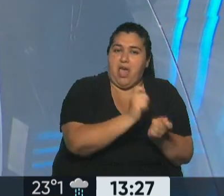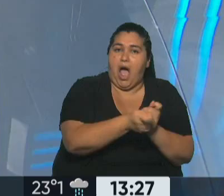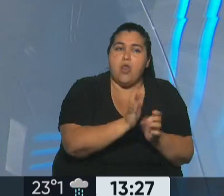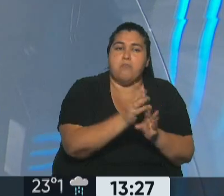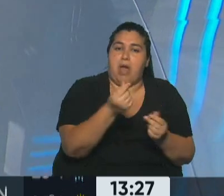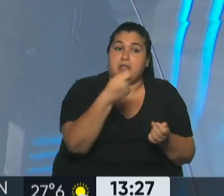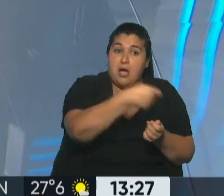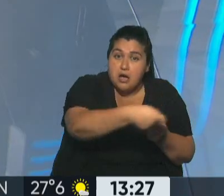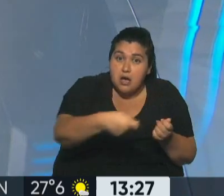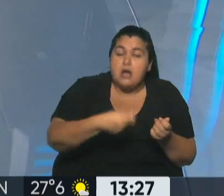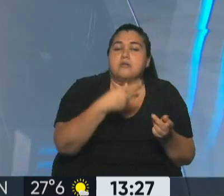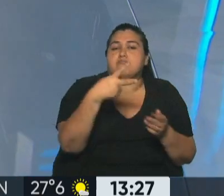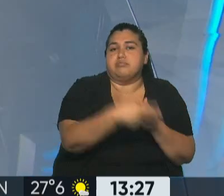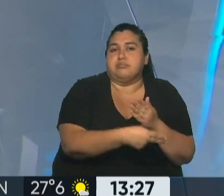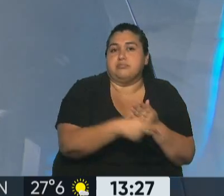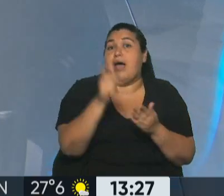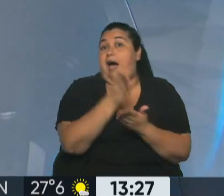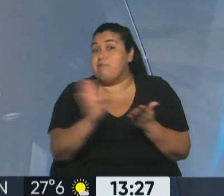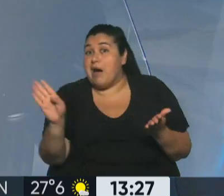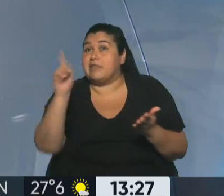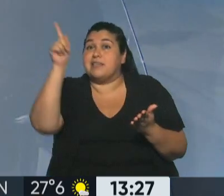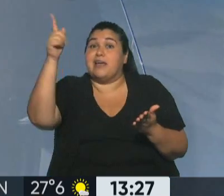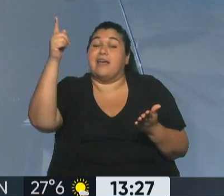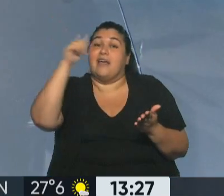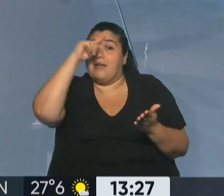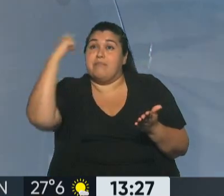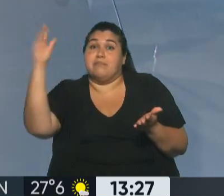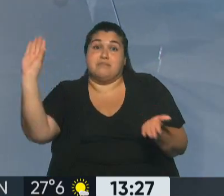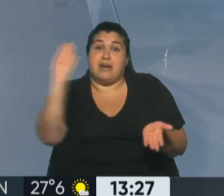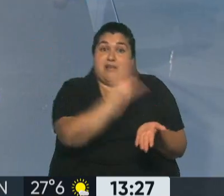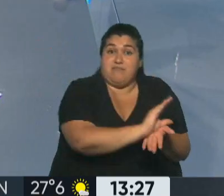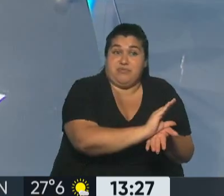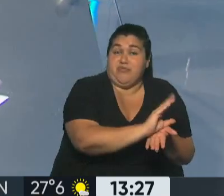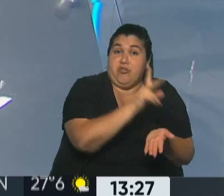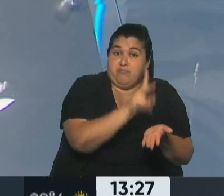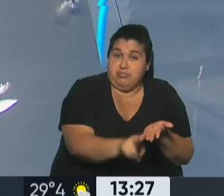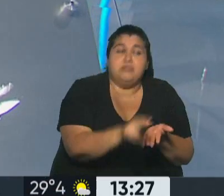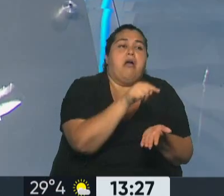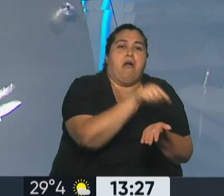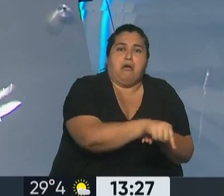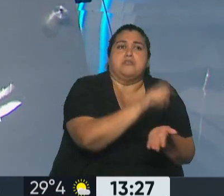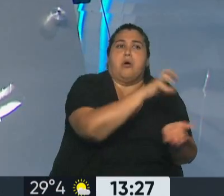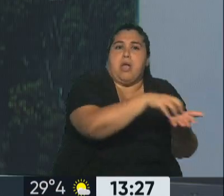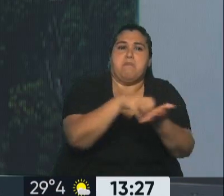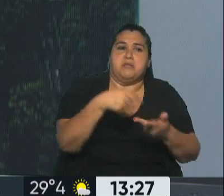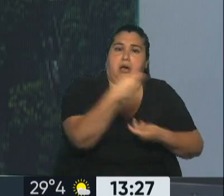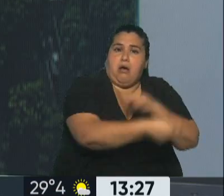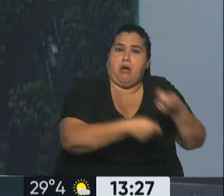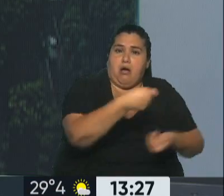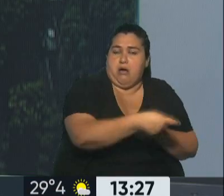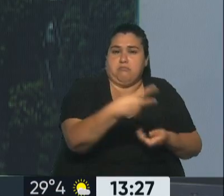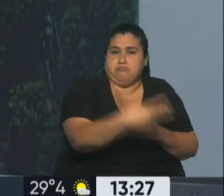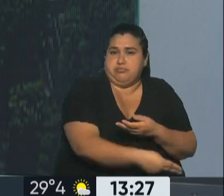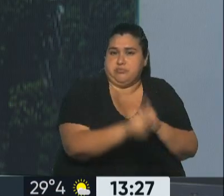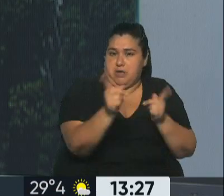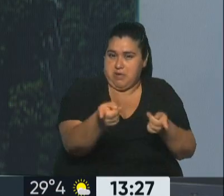más allá de los que le quitó Milley por la deuda que tiene la provincia y que se le quitó con el gobierno nacional.